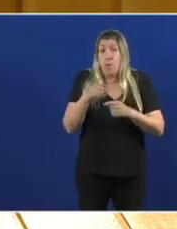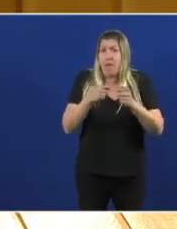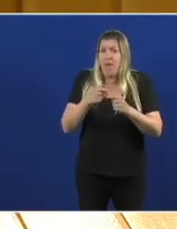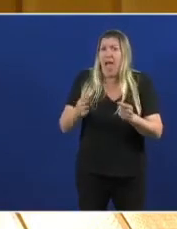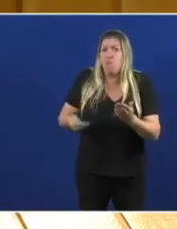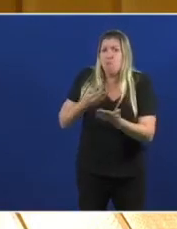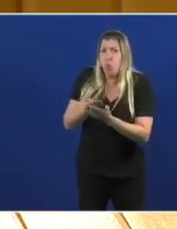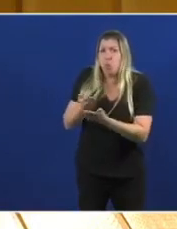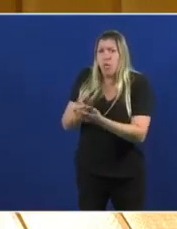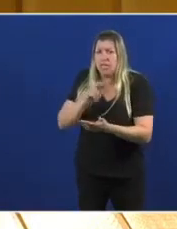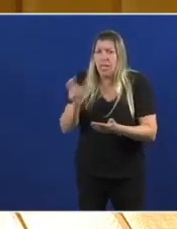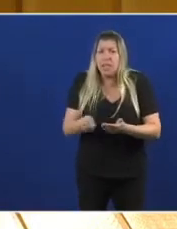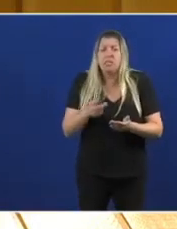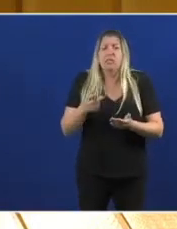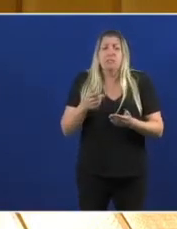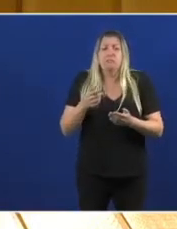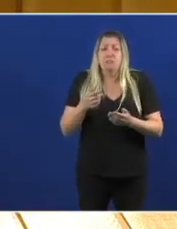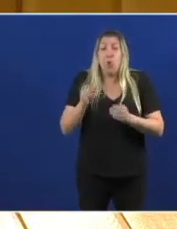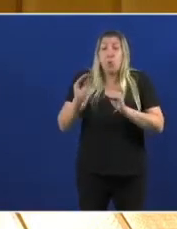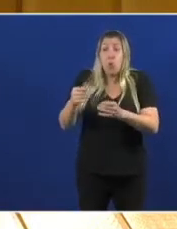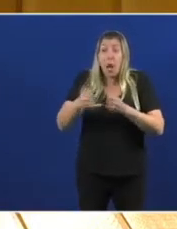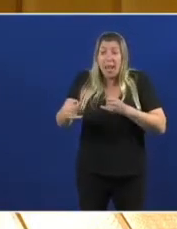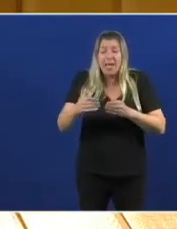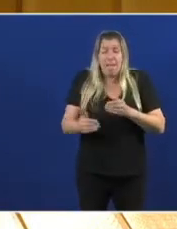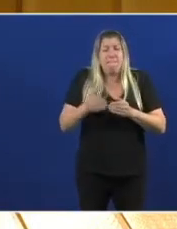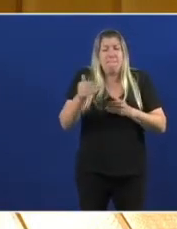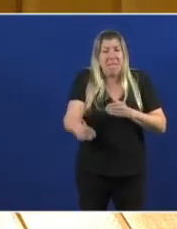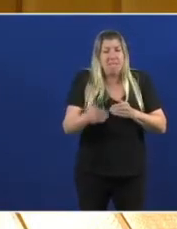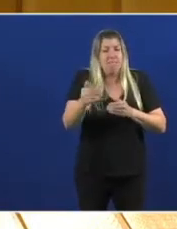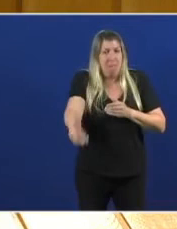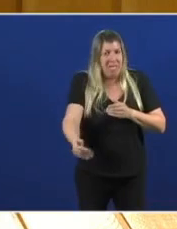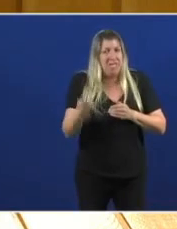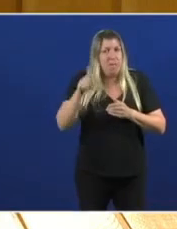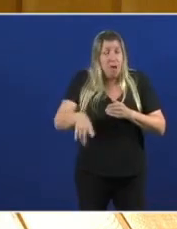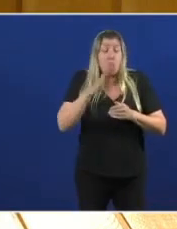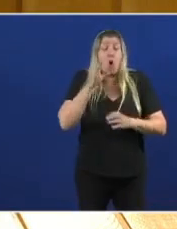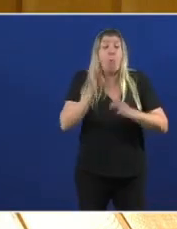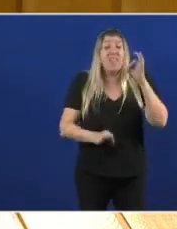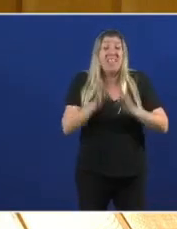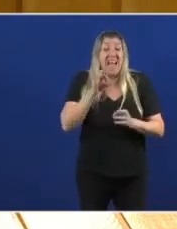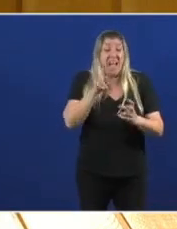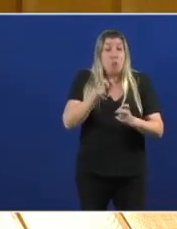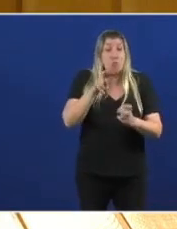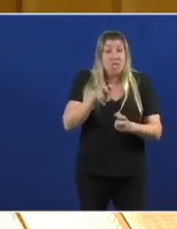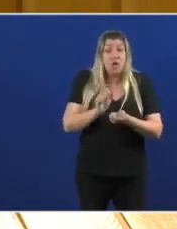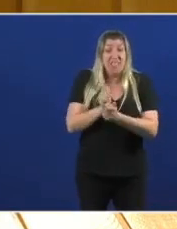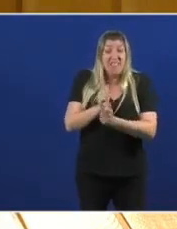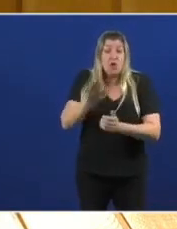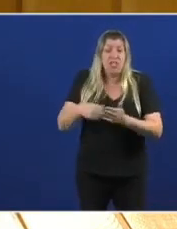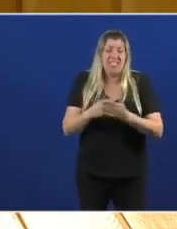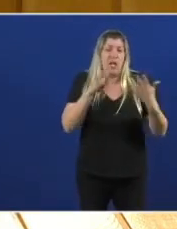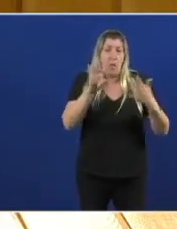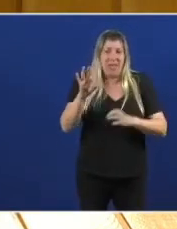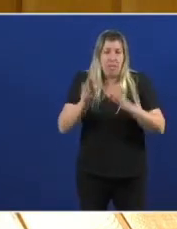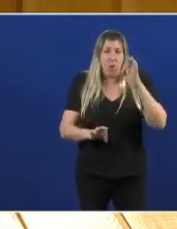van máis alá Do que vostede propuso Hoxe pola mañá Hai que ampliar A porcentaxe de impostos cedidos Até o 90%